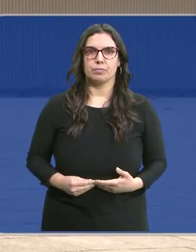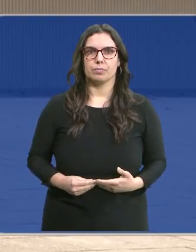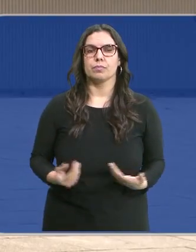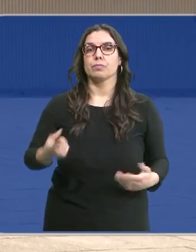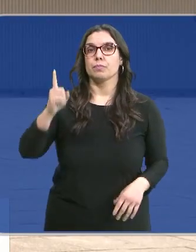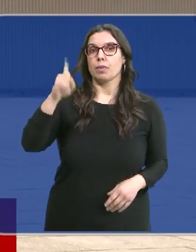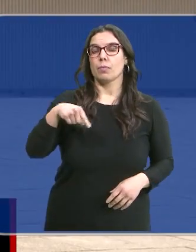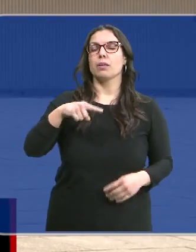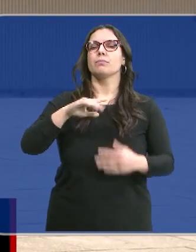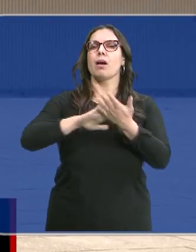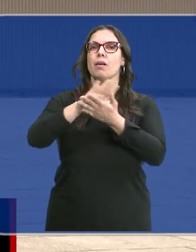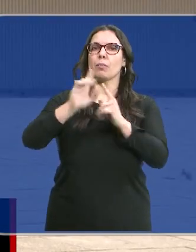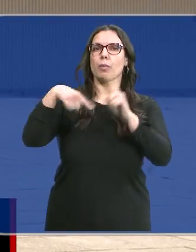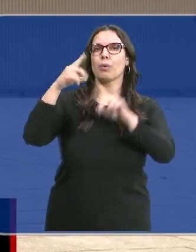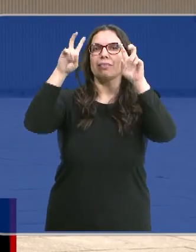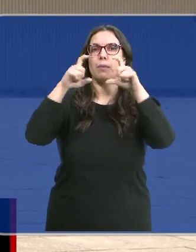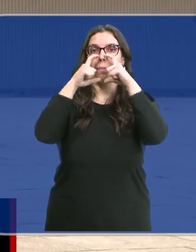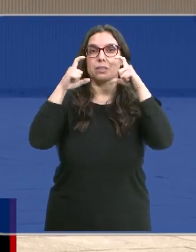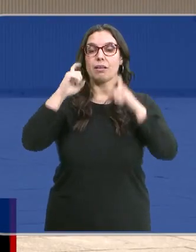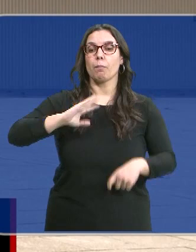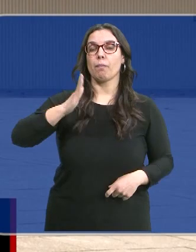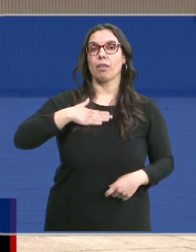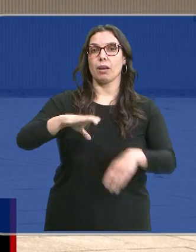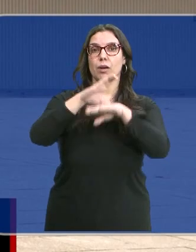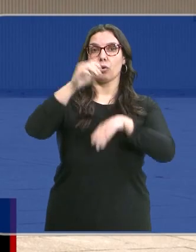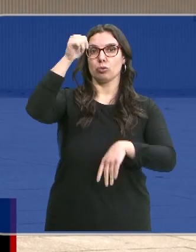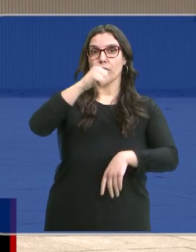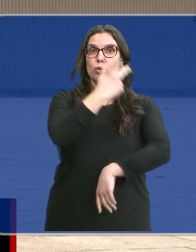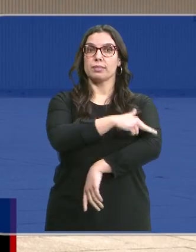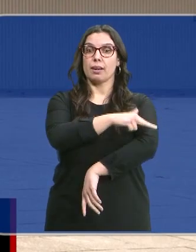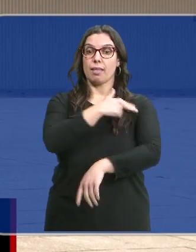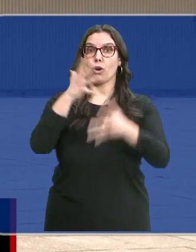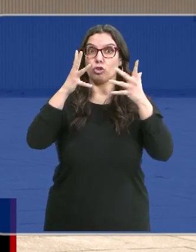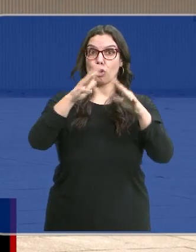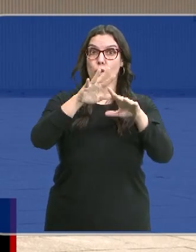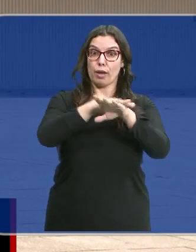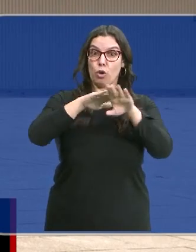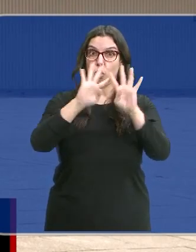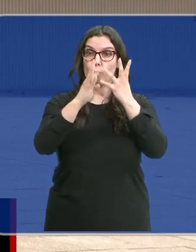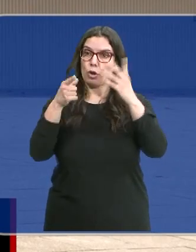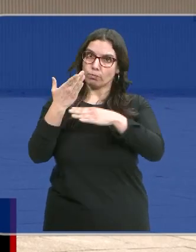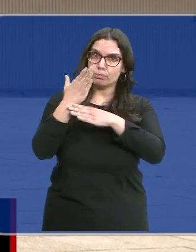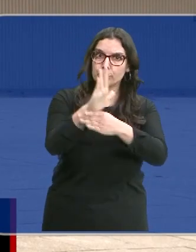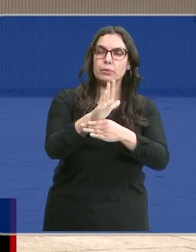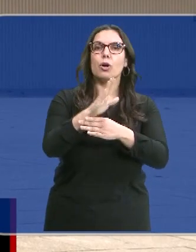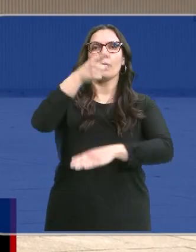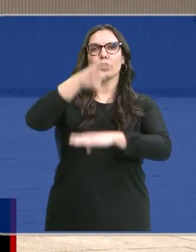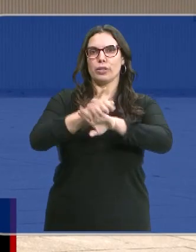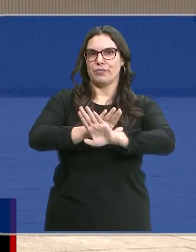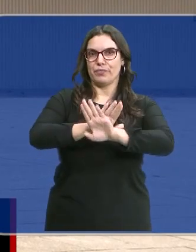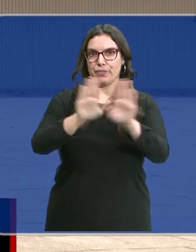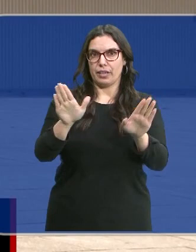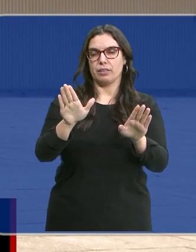También les hablaremos de las mascarillas. Mañana el consejero de Sanidad propondrá en el Consejo de Gobierno que dejen de ser